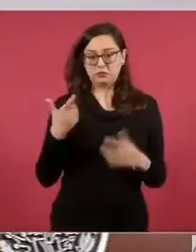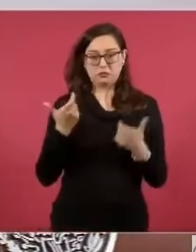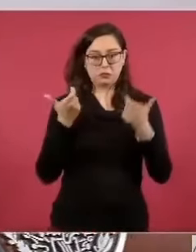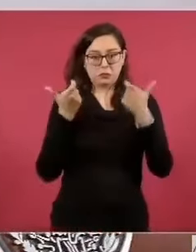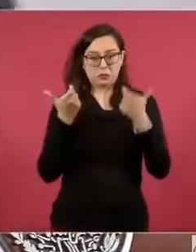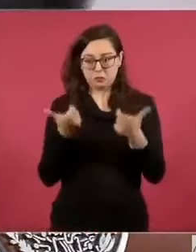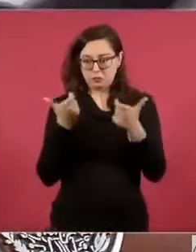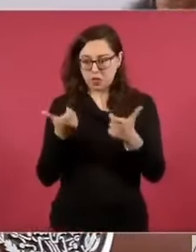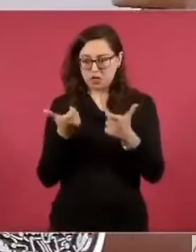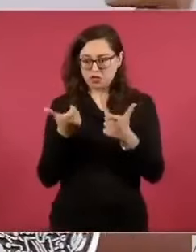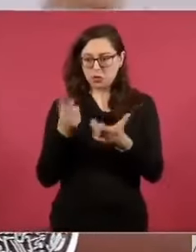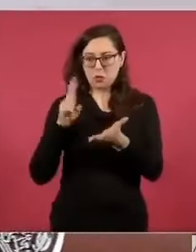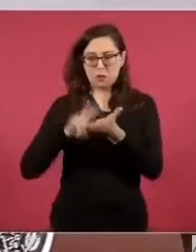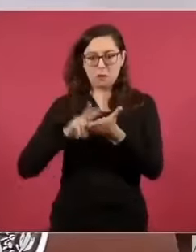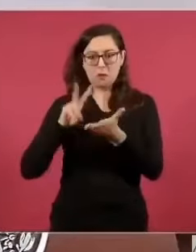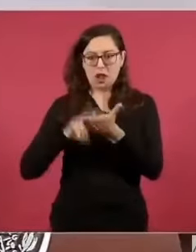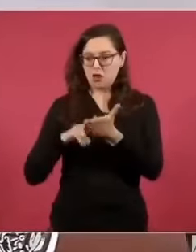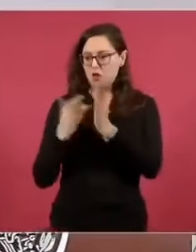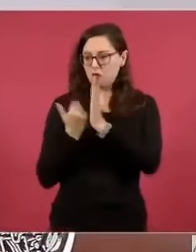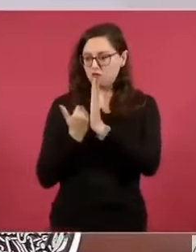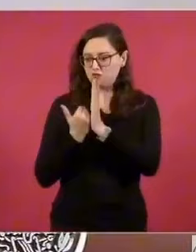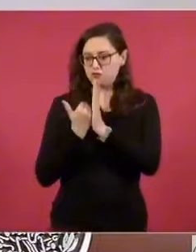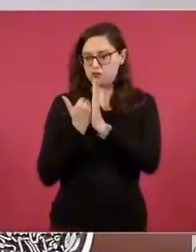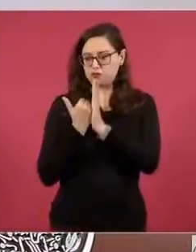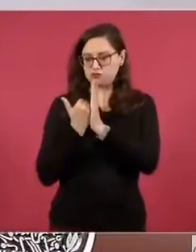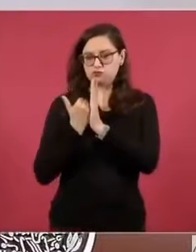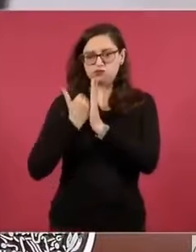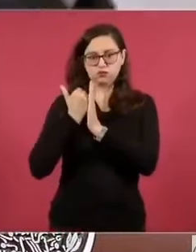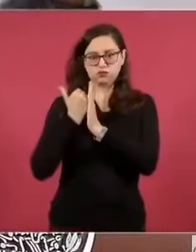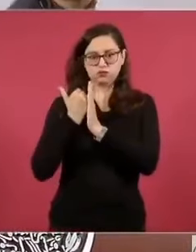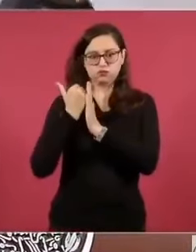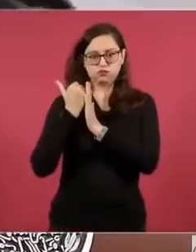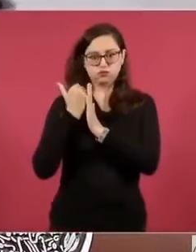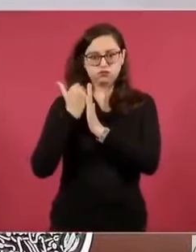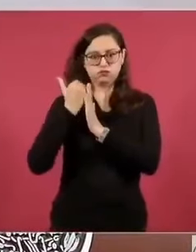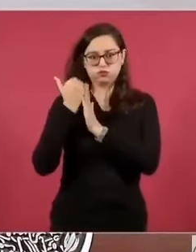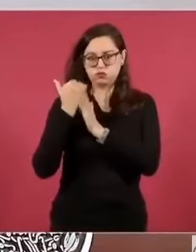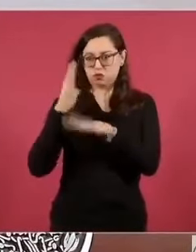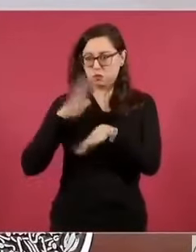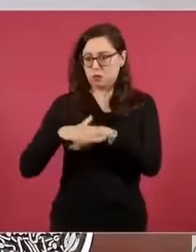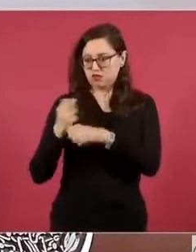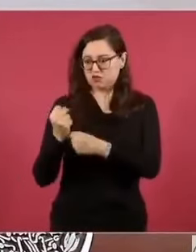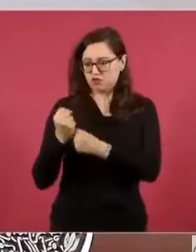apreciado, se fortaleció el peso.